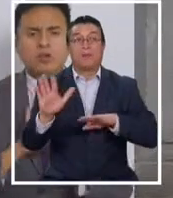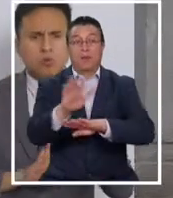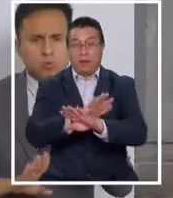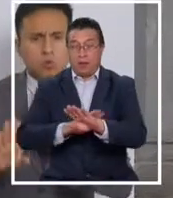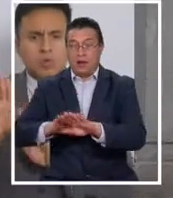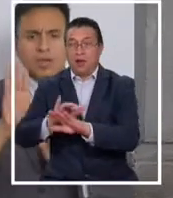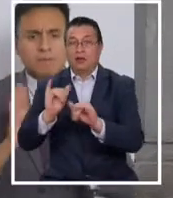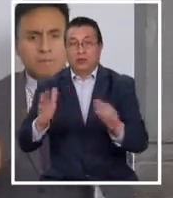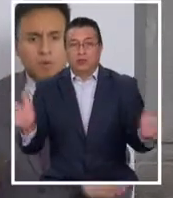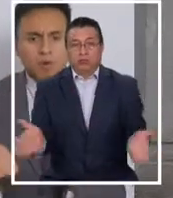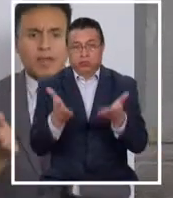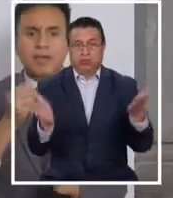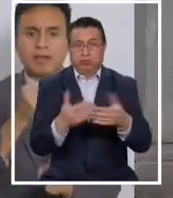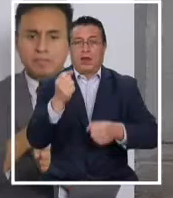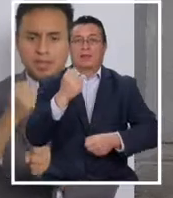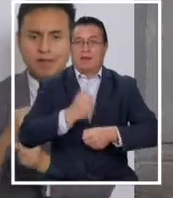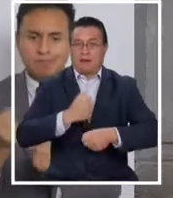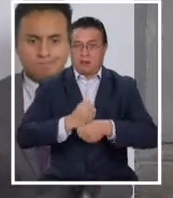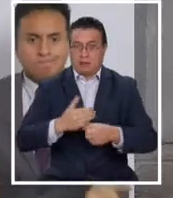y promover el empleo.